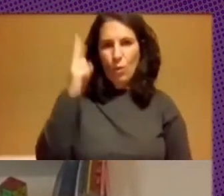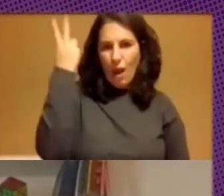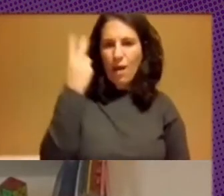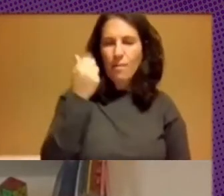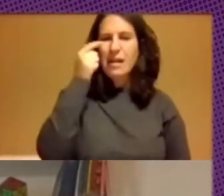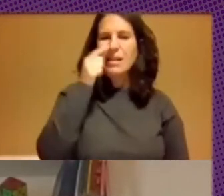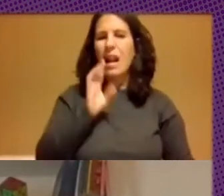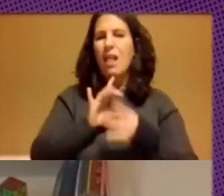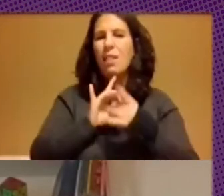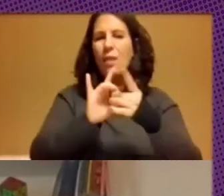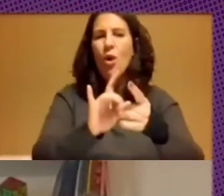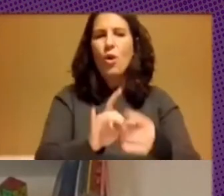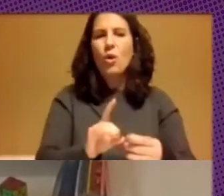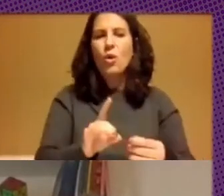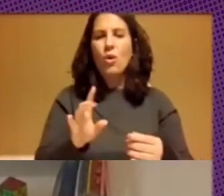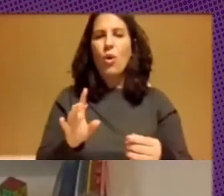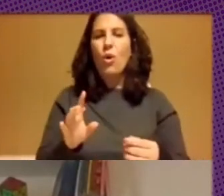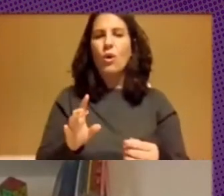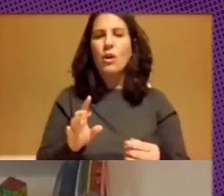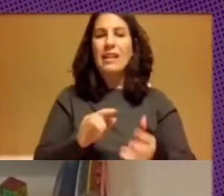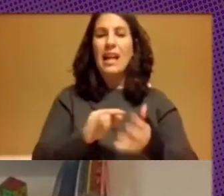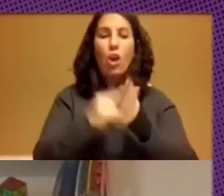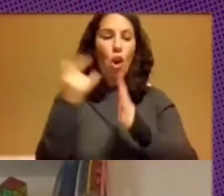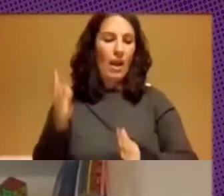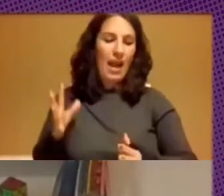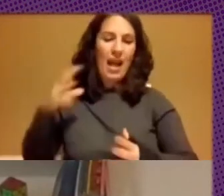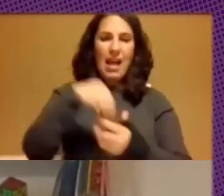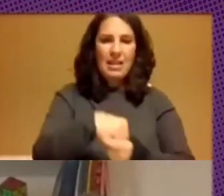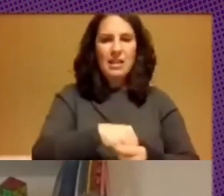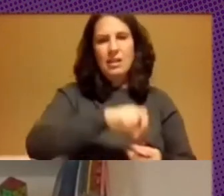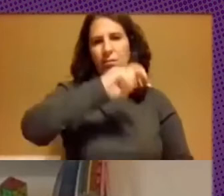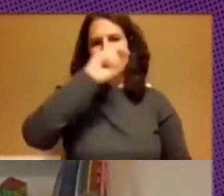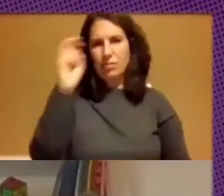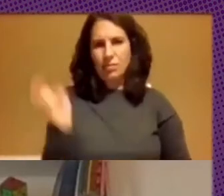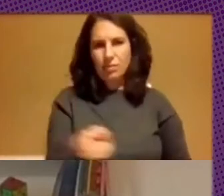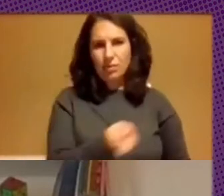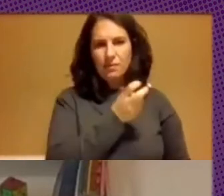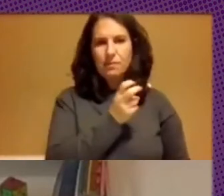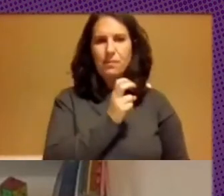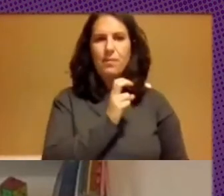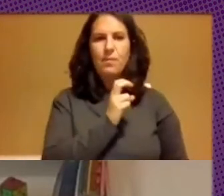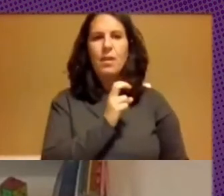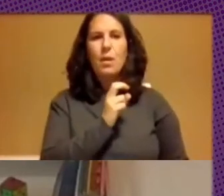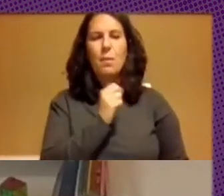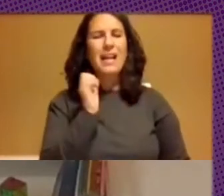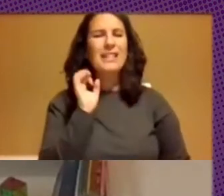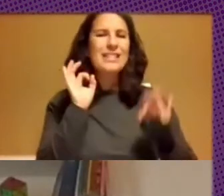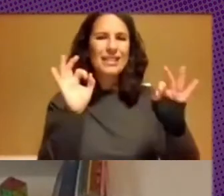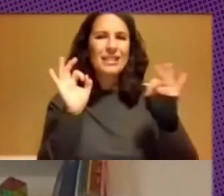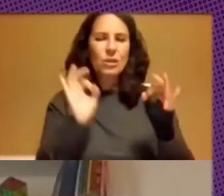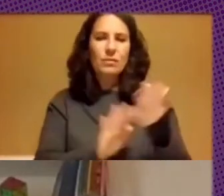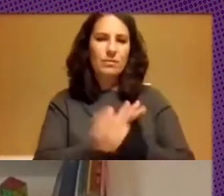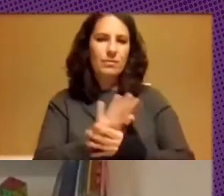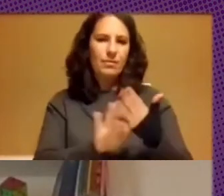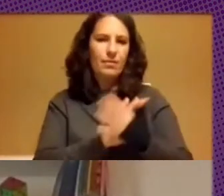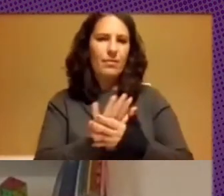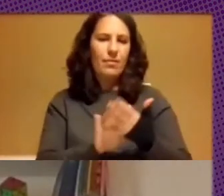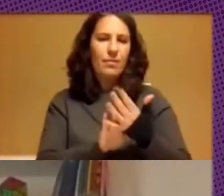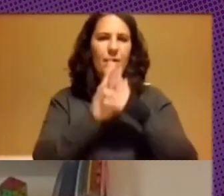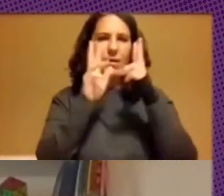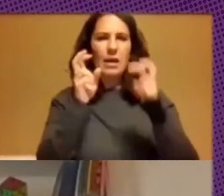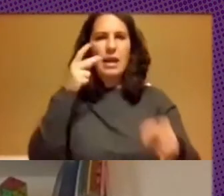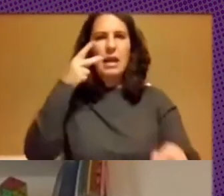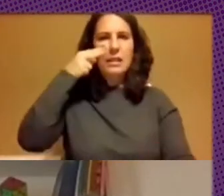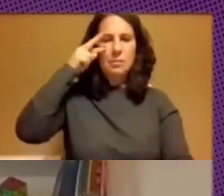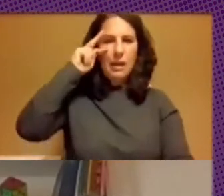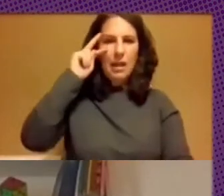tiene que ver con la incorporación de tecnologías de diversas tecnologías particularmente me voy a referir a la experiencia del